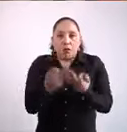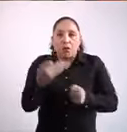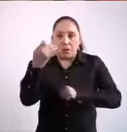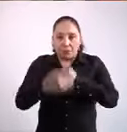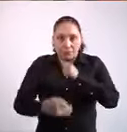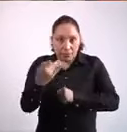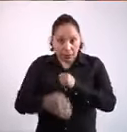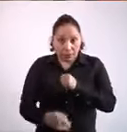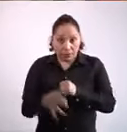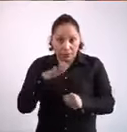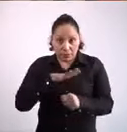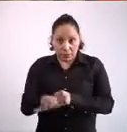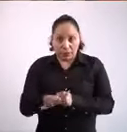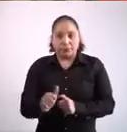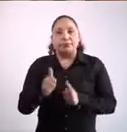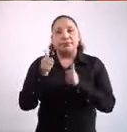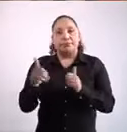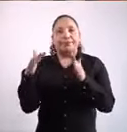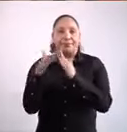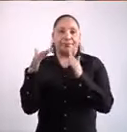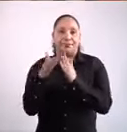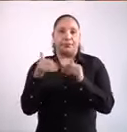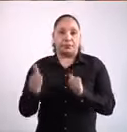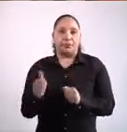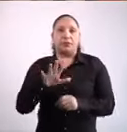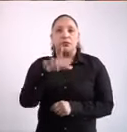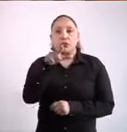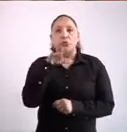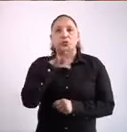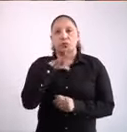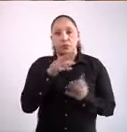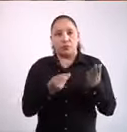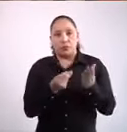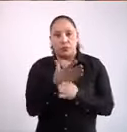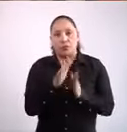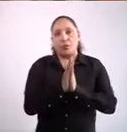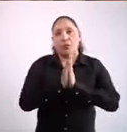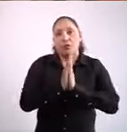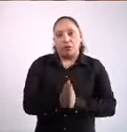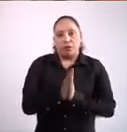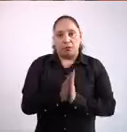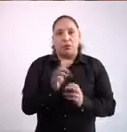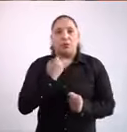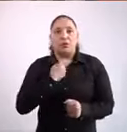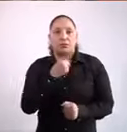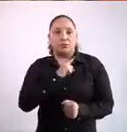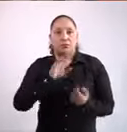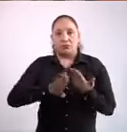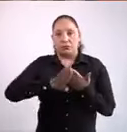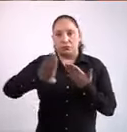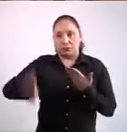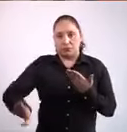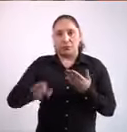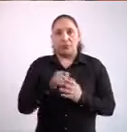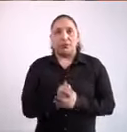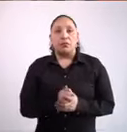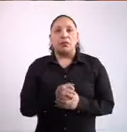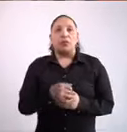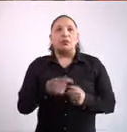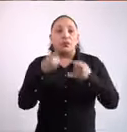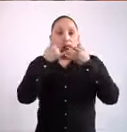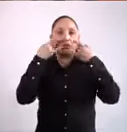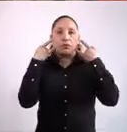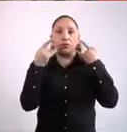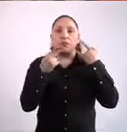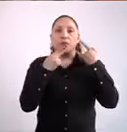forma de atender la epidemia es quedarnos en casa. Si tienes que salir, hazlo con sana distancia